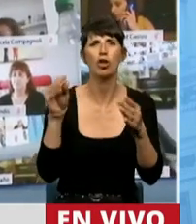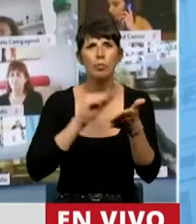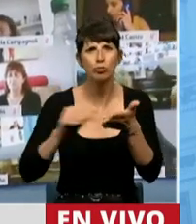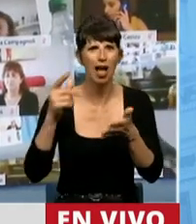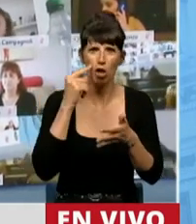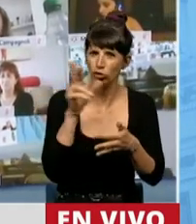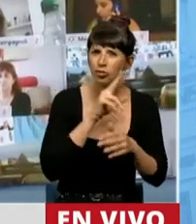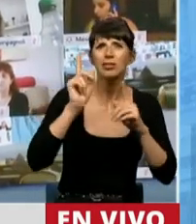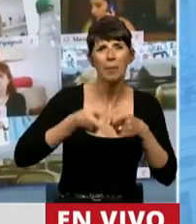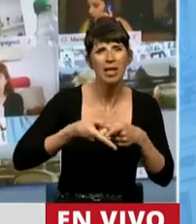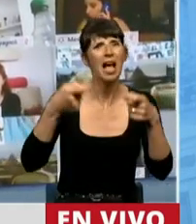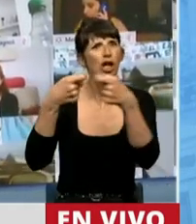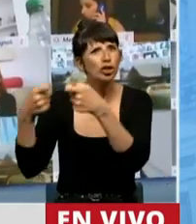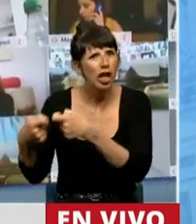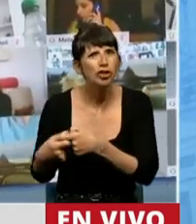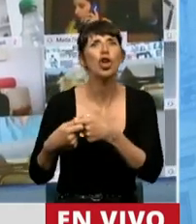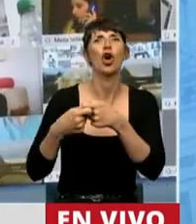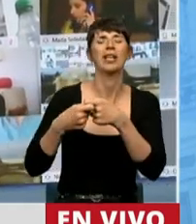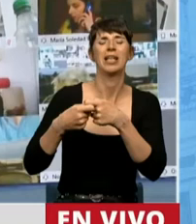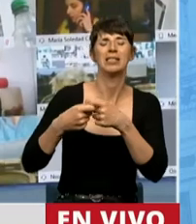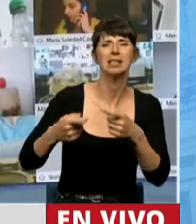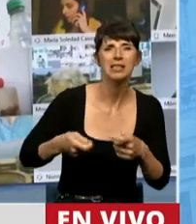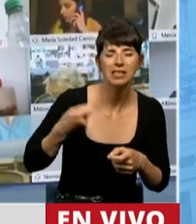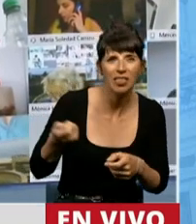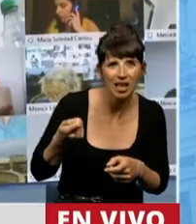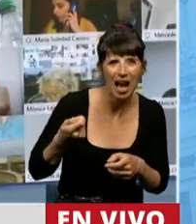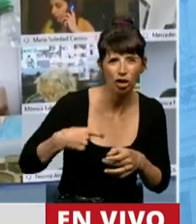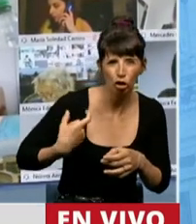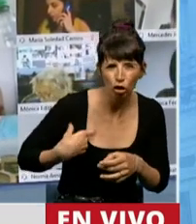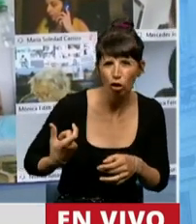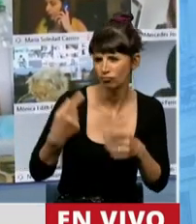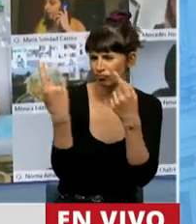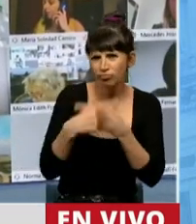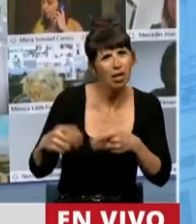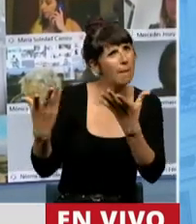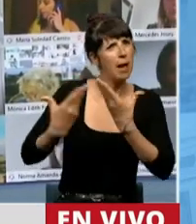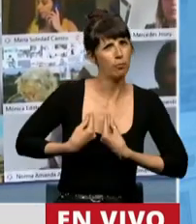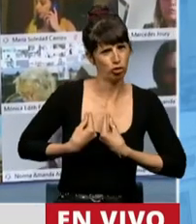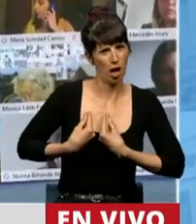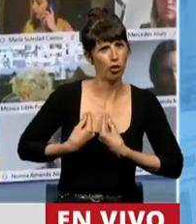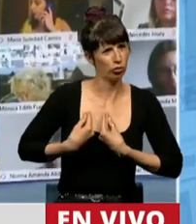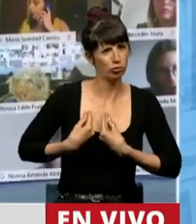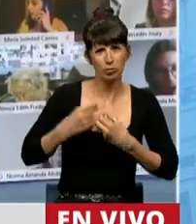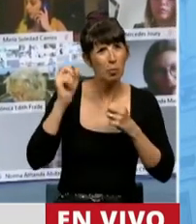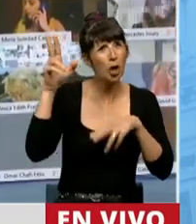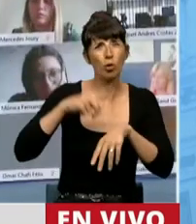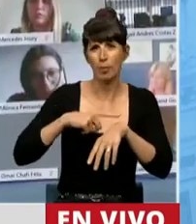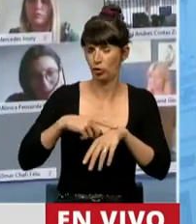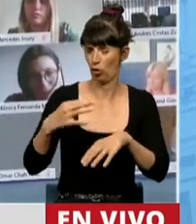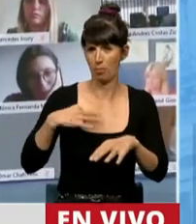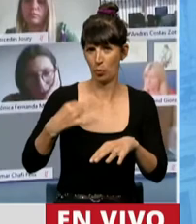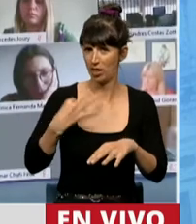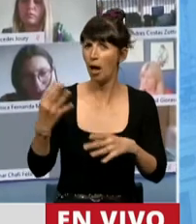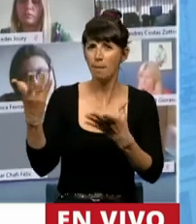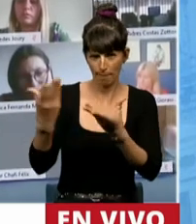las organizaciones sociales y sindicales que me acompañaron en los fuertes momentos de mi vida. Muchísimas gracias, señor presidente.